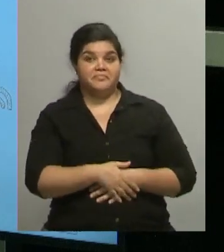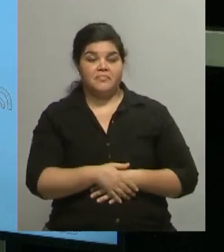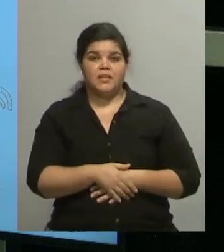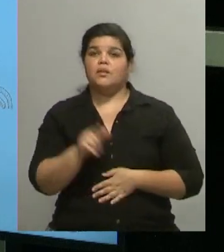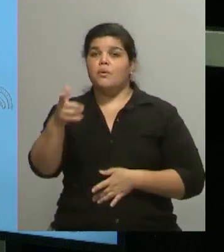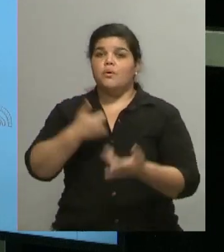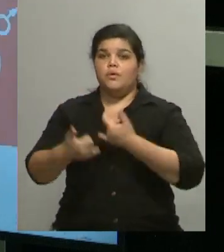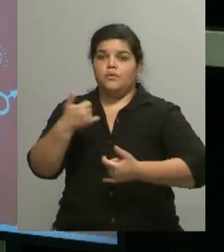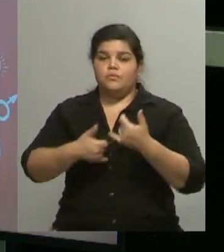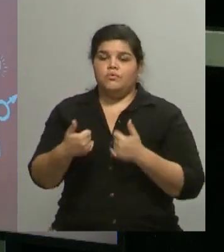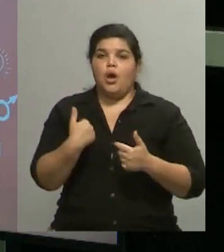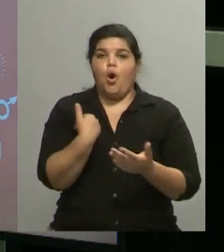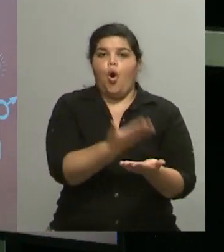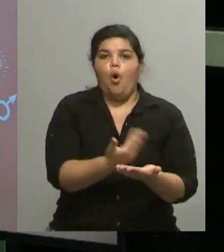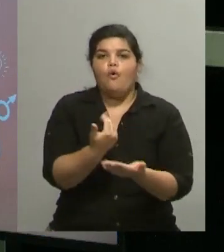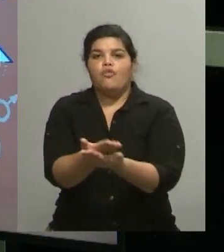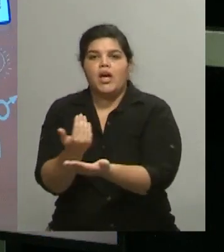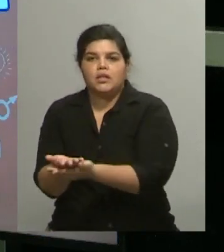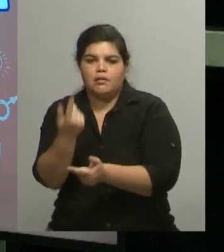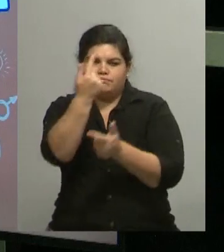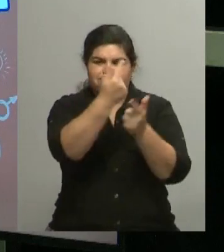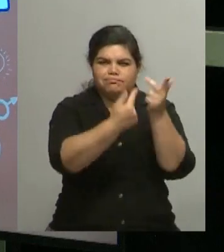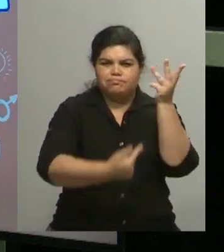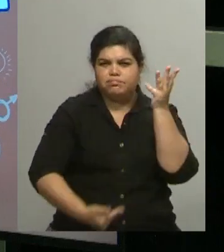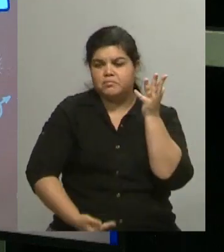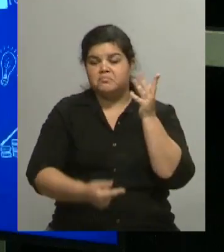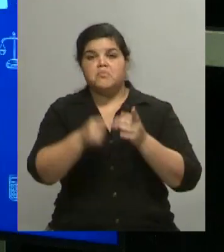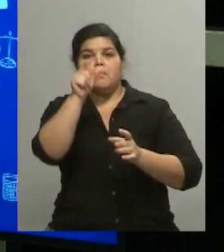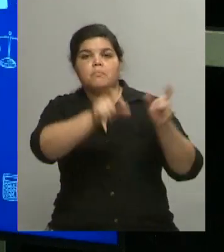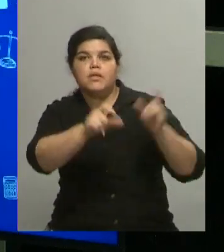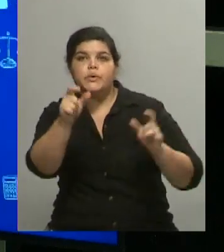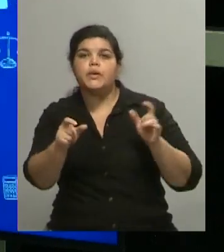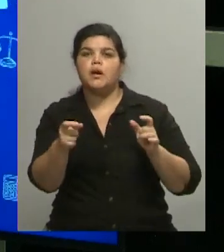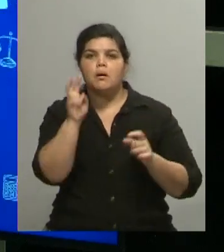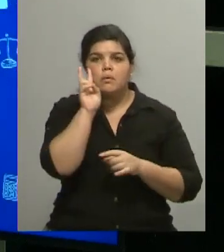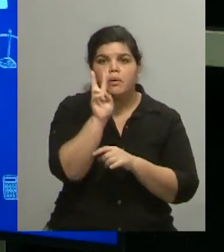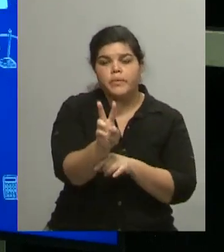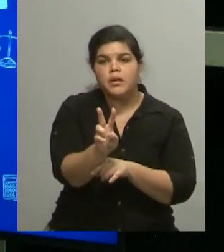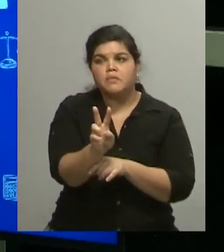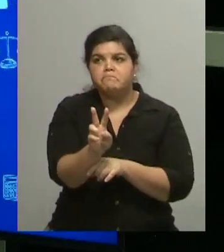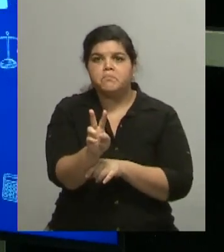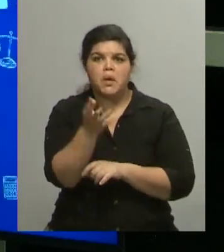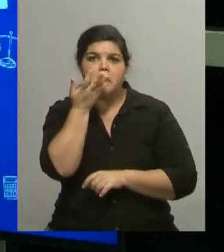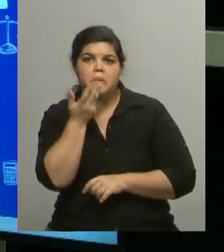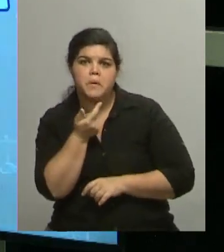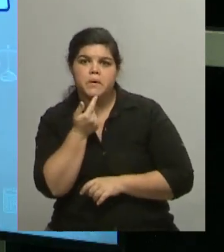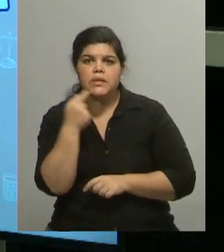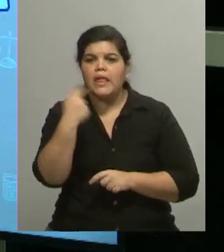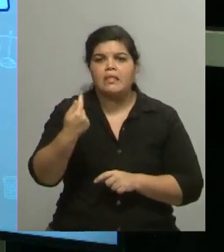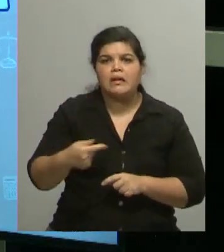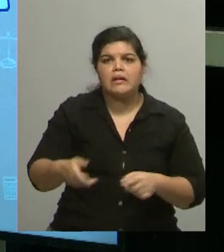las ofertas que hay, ¿qué se puede encontrar? La gente que nos está viendo en esta nota y dice, yo quiero saber de qué se trata, qué hay.